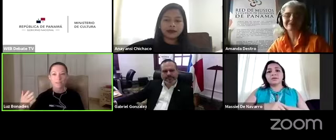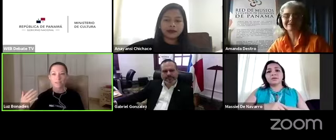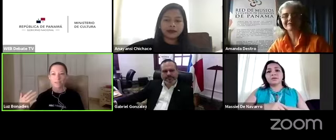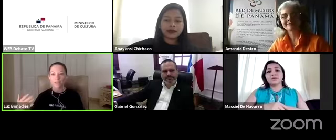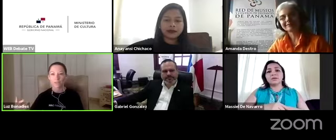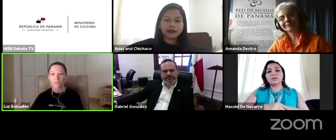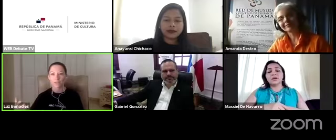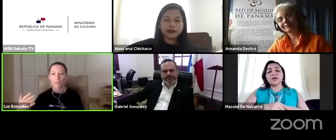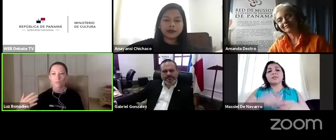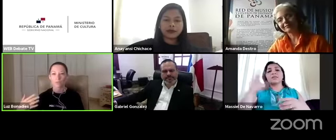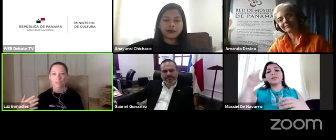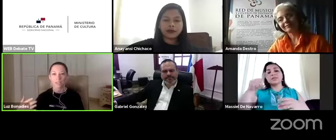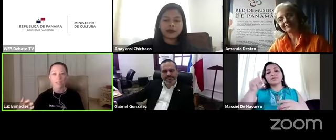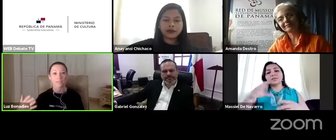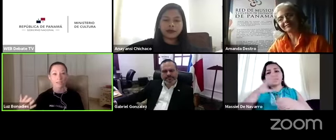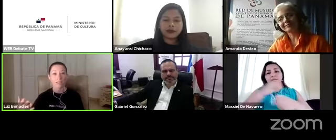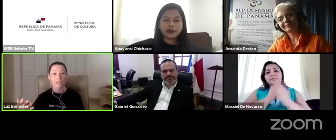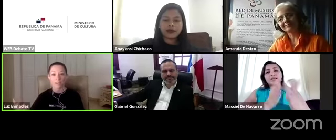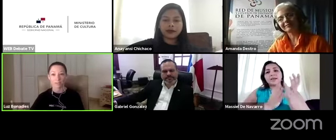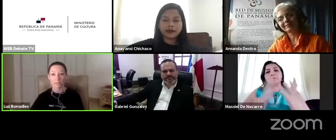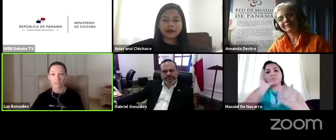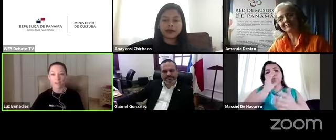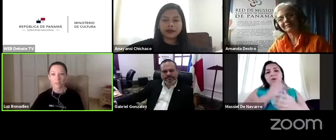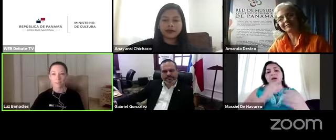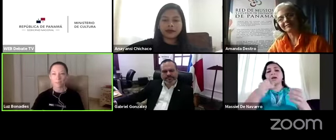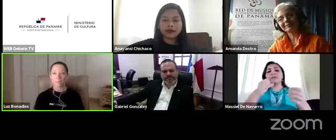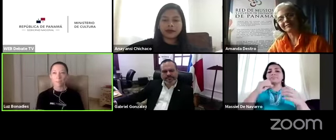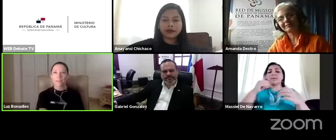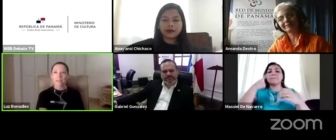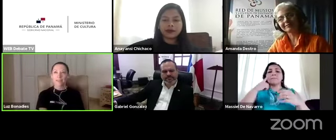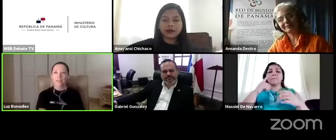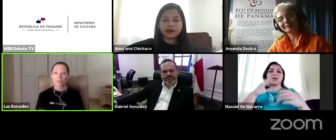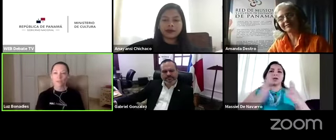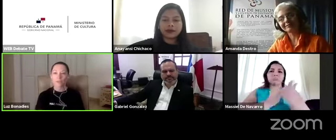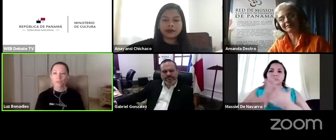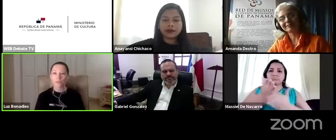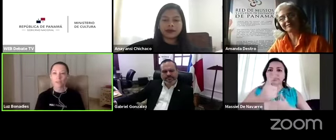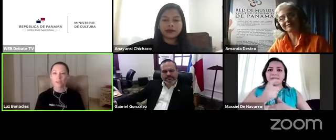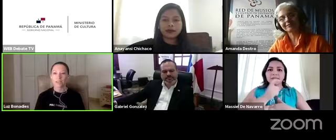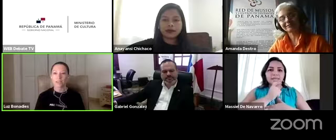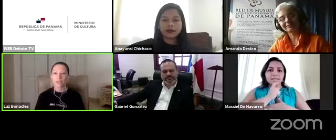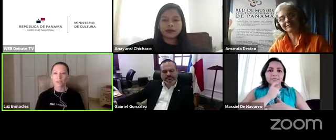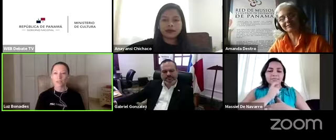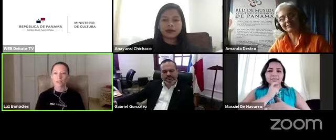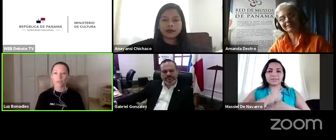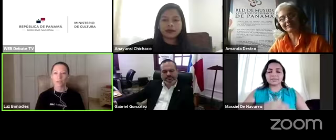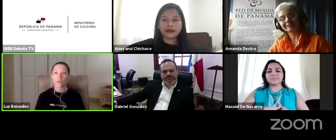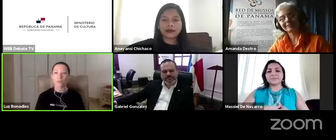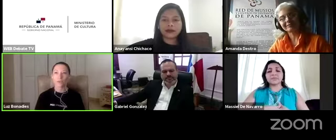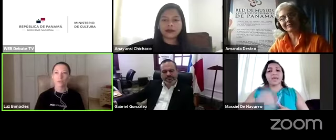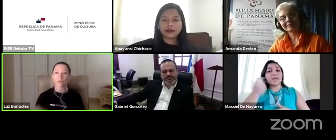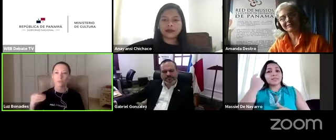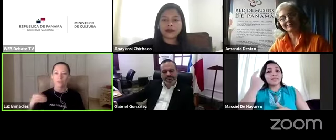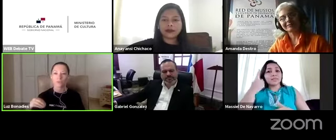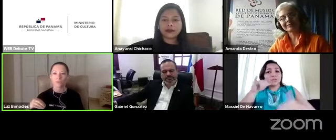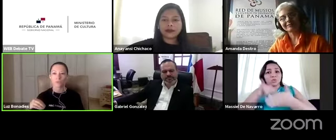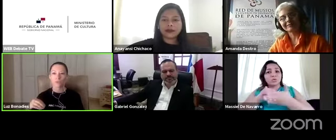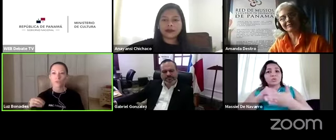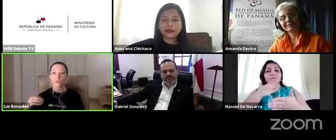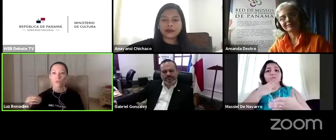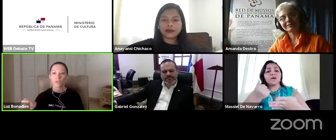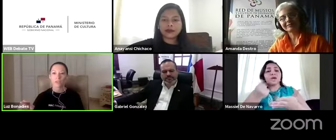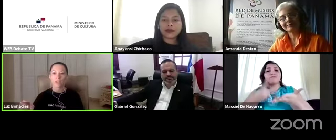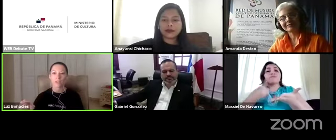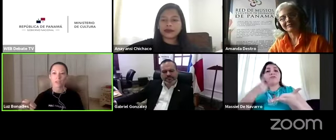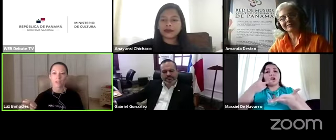hacen y significan para sus comunidades es difícil. Dicho eso, entendiendo que hay un valor y una dimensión